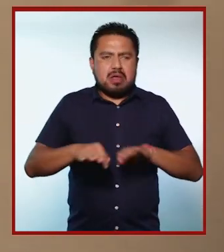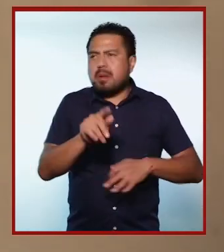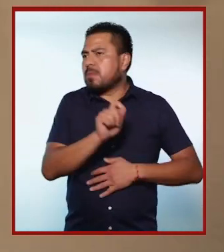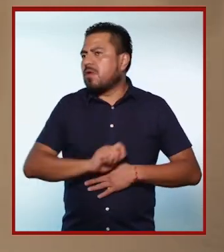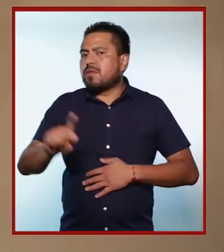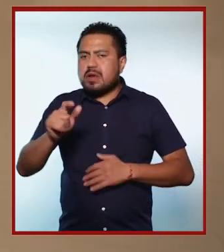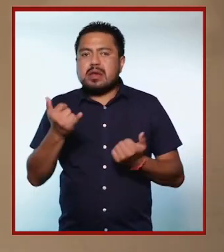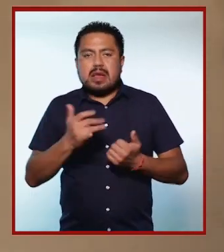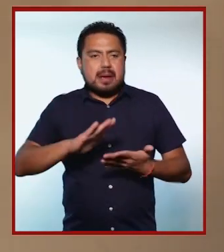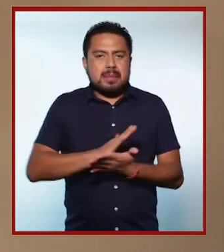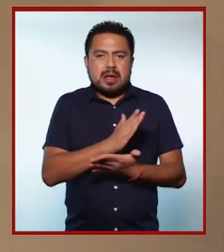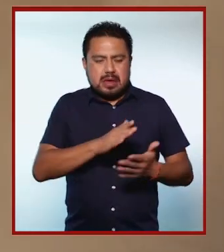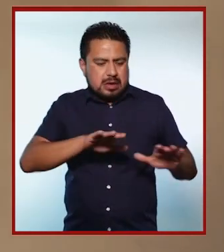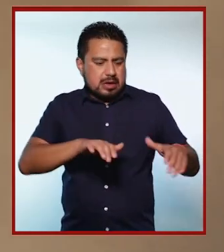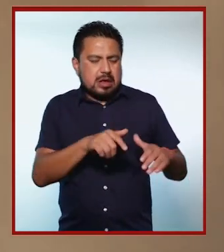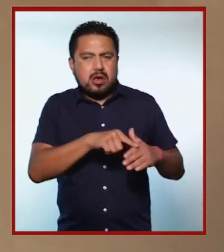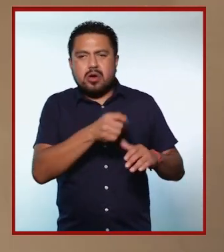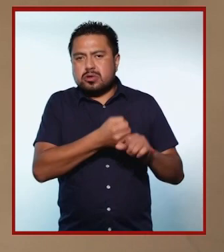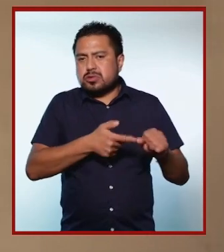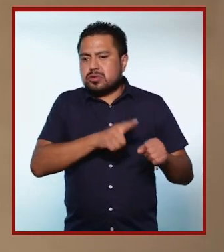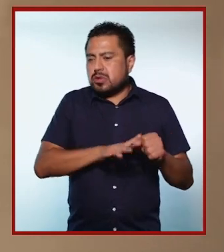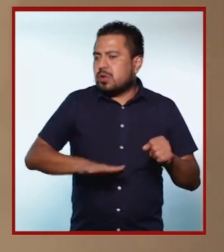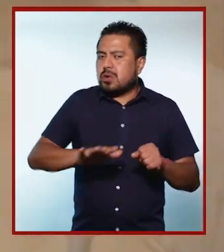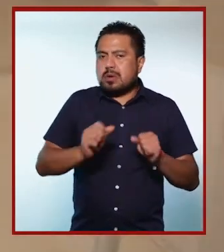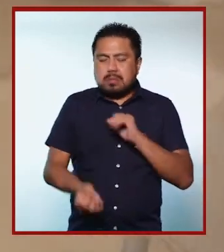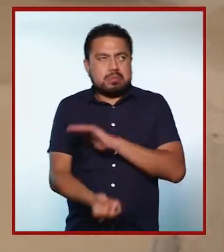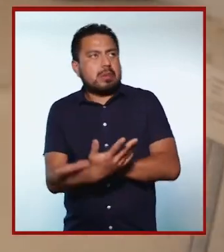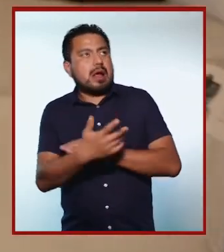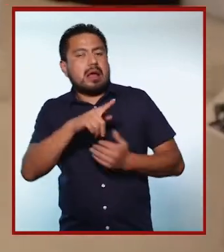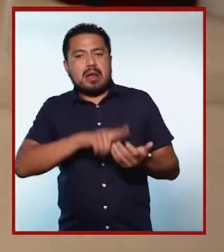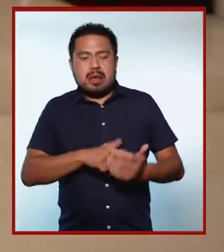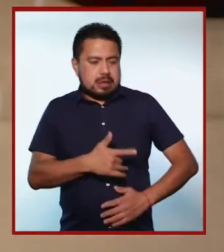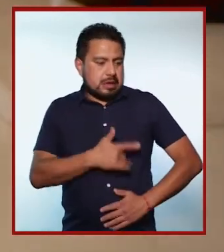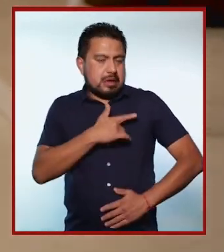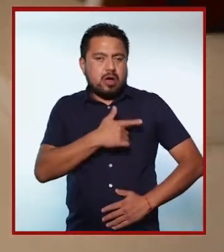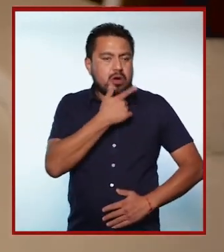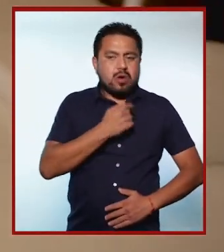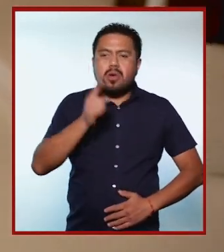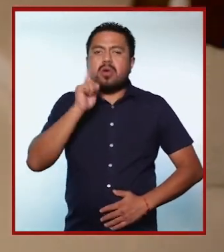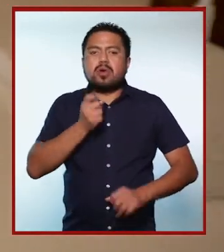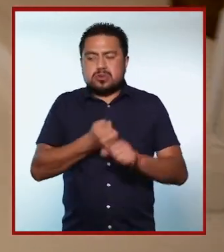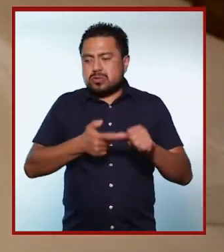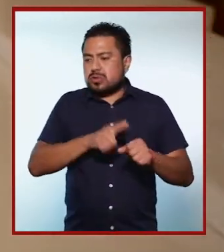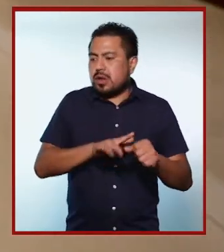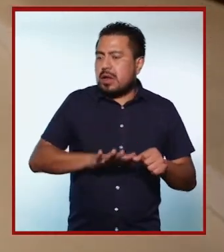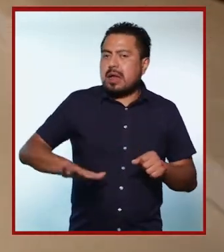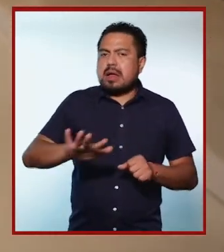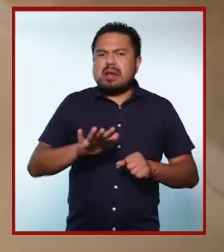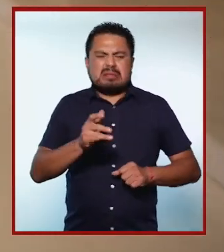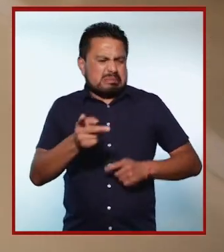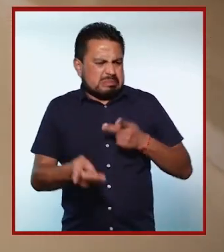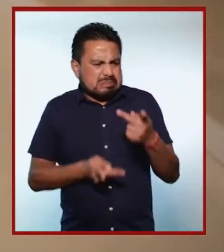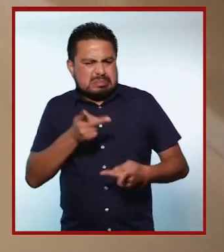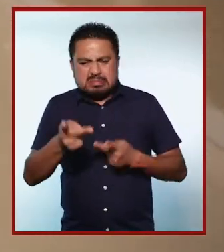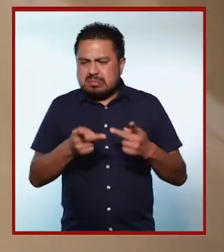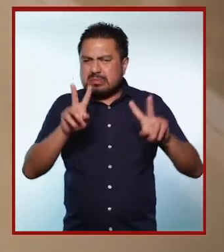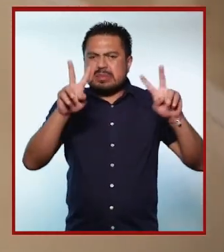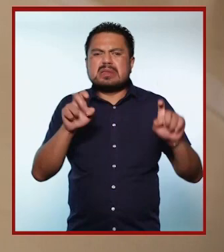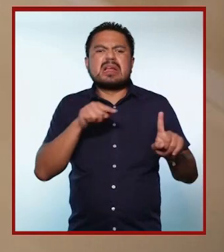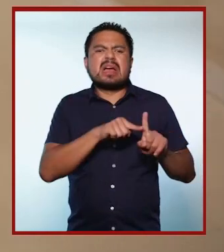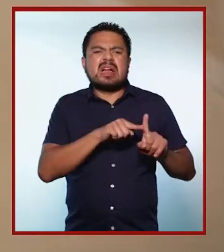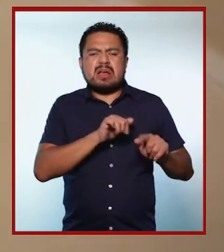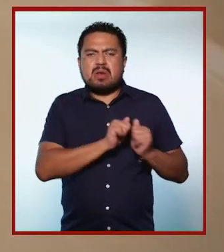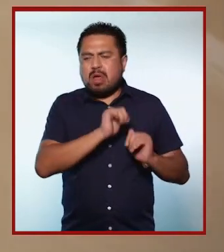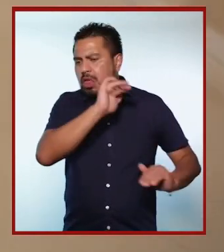nuestros oficios, profesiones y los roles que tomamos en la sociedad. Con la aparición de la noción de género, la sociedad se ha cuestionado